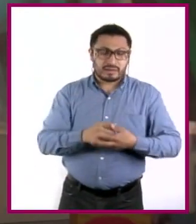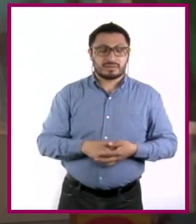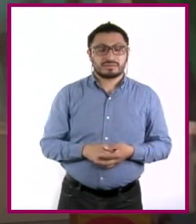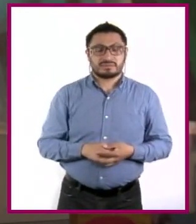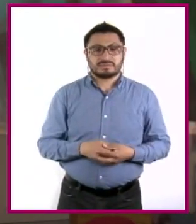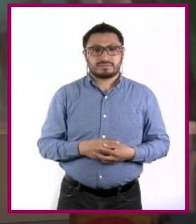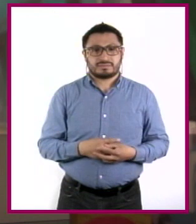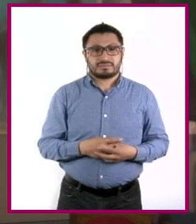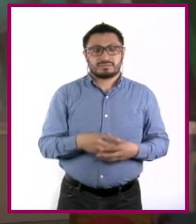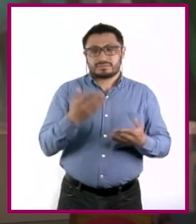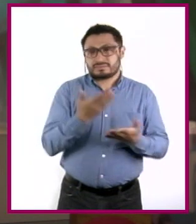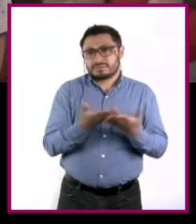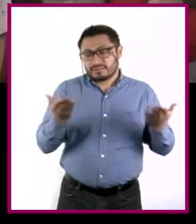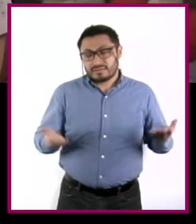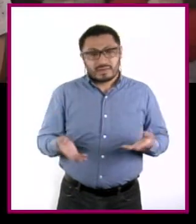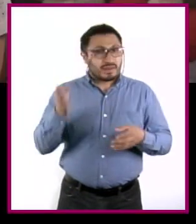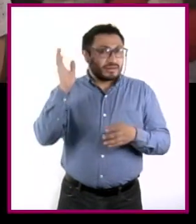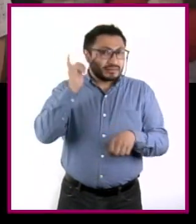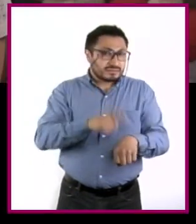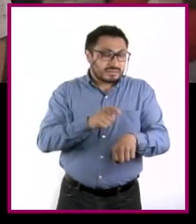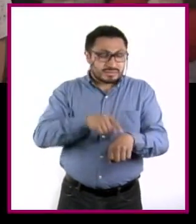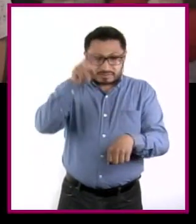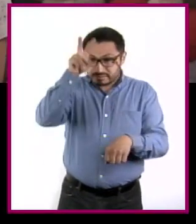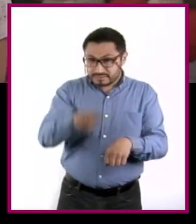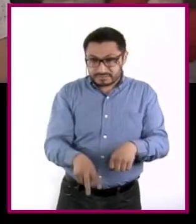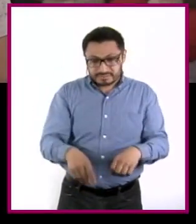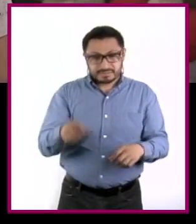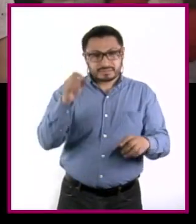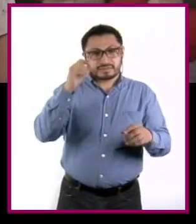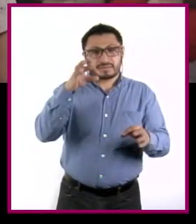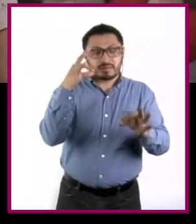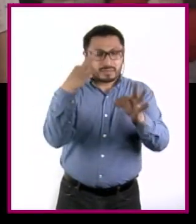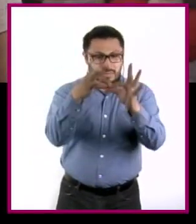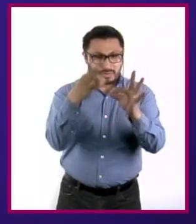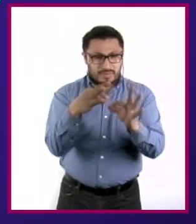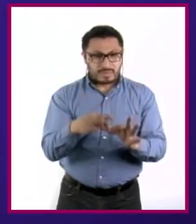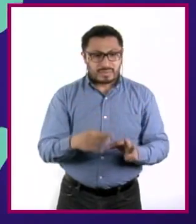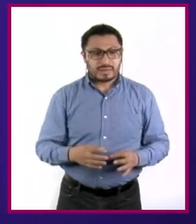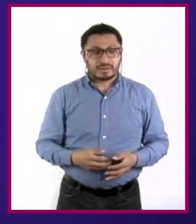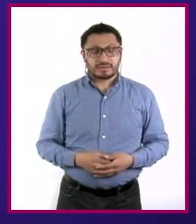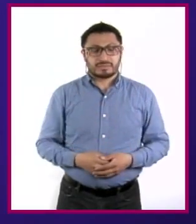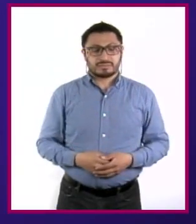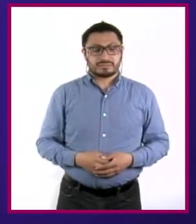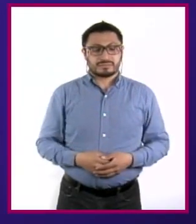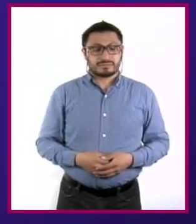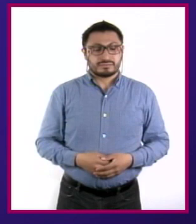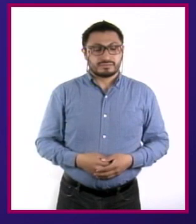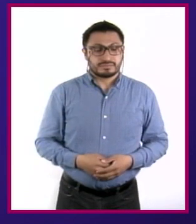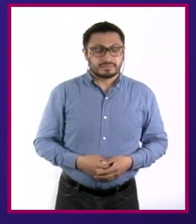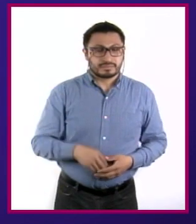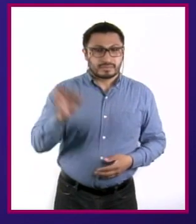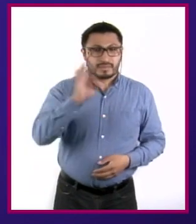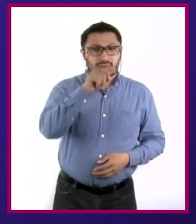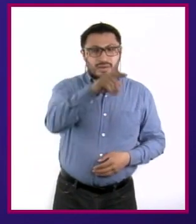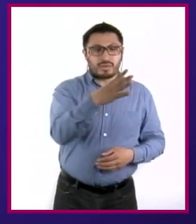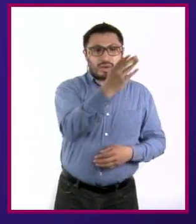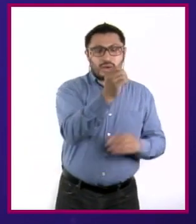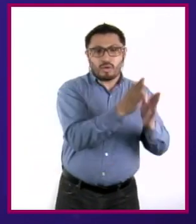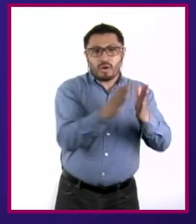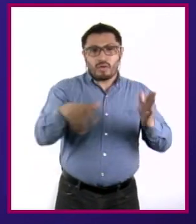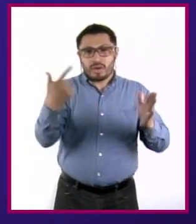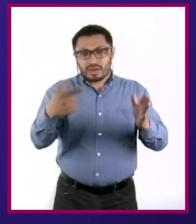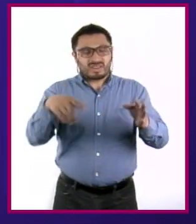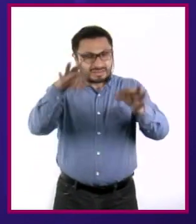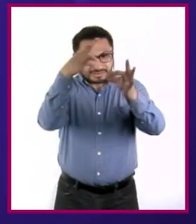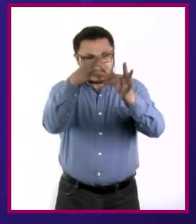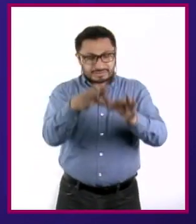Ahora llegó la hora de la verdad. Las puntuaciones. Bien. Si sacaste de 9 a 12 puntos,